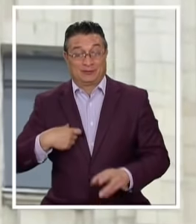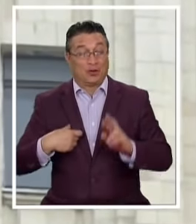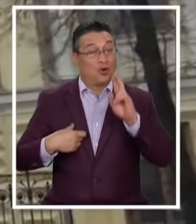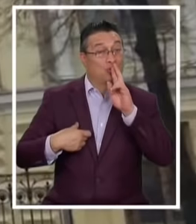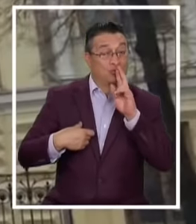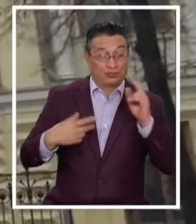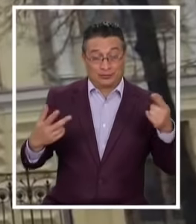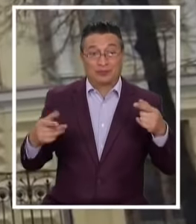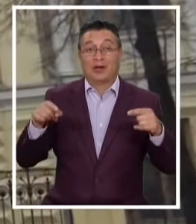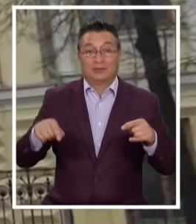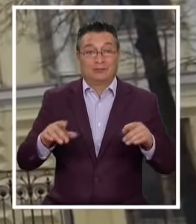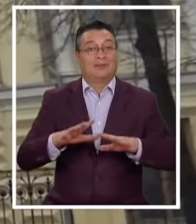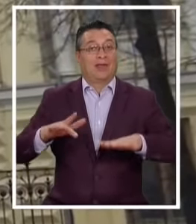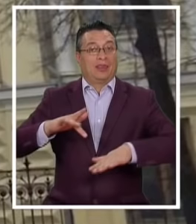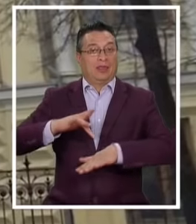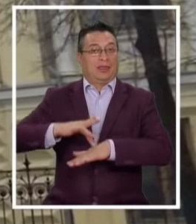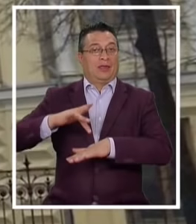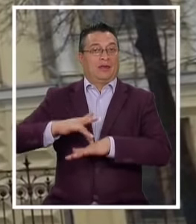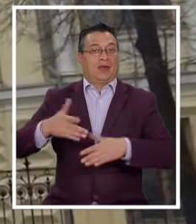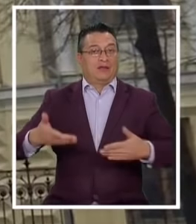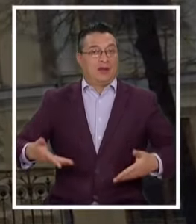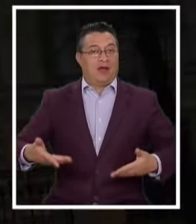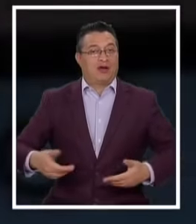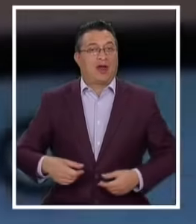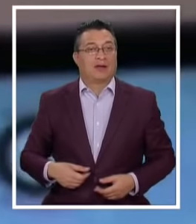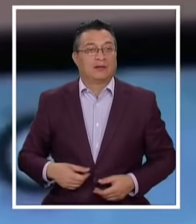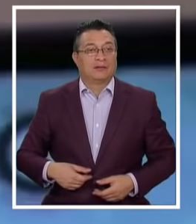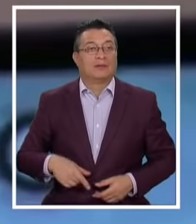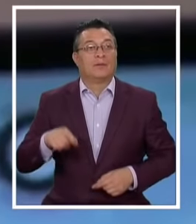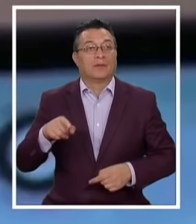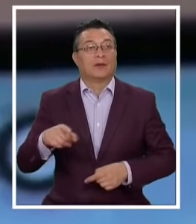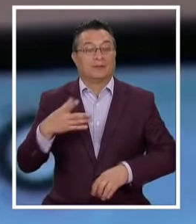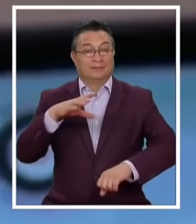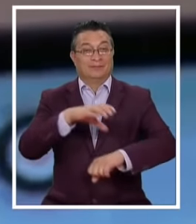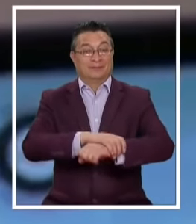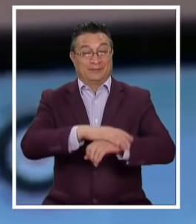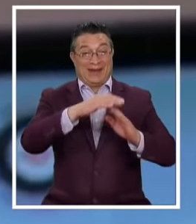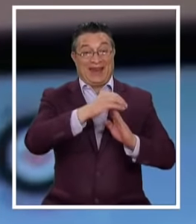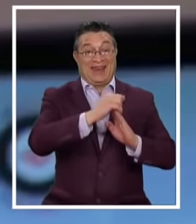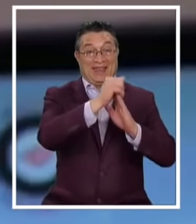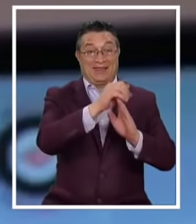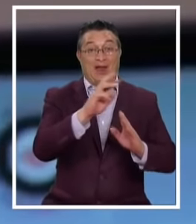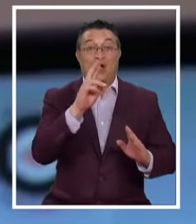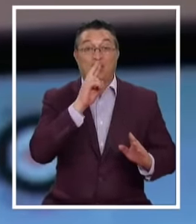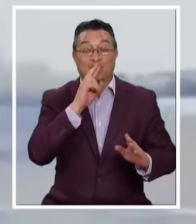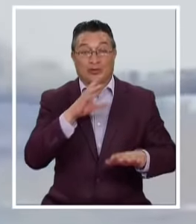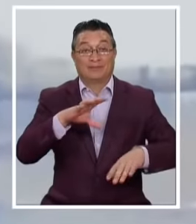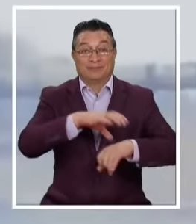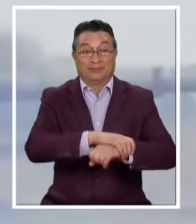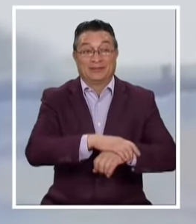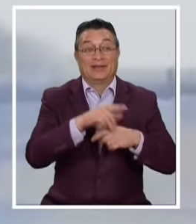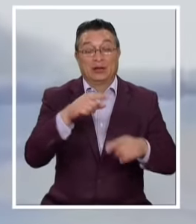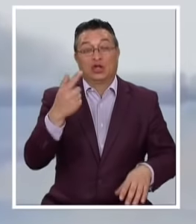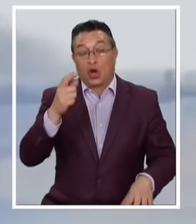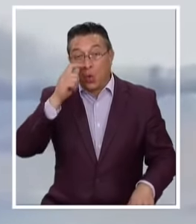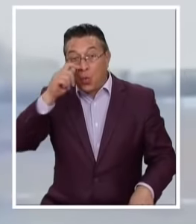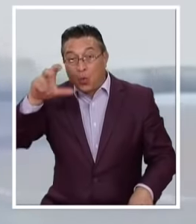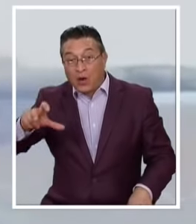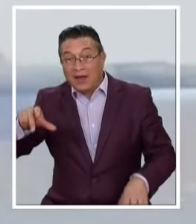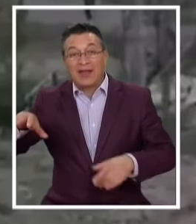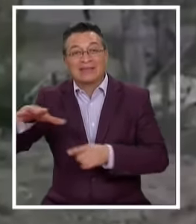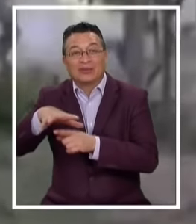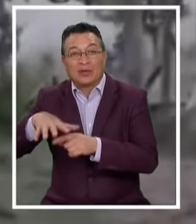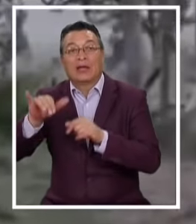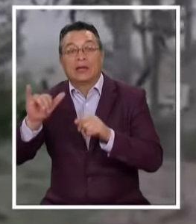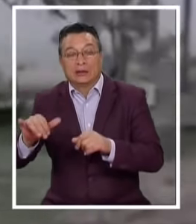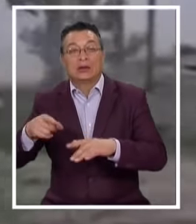Y Rusia Están especialmente tensas La detención Del líder opositor ruso Alexei Navalny La situación en Ucrania Y especialmente